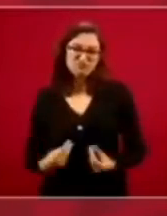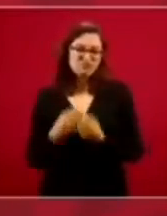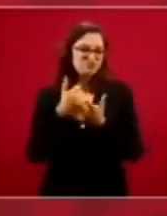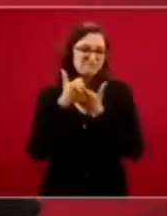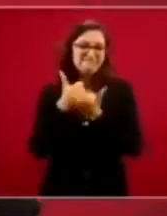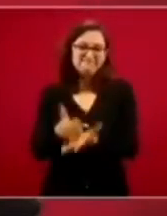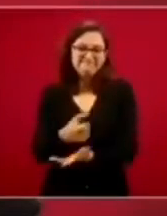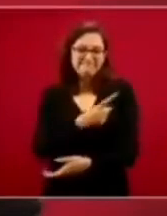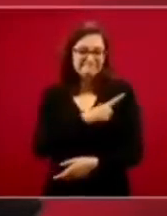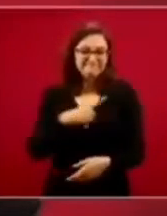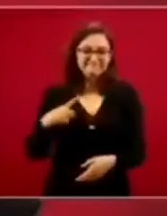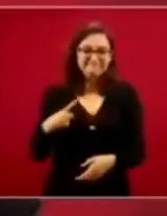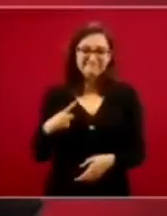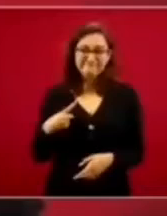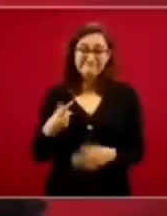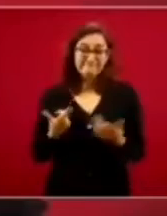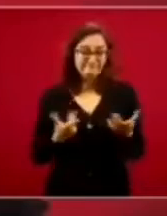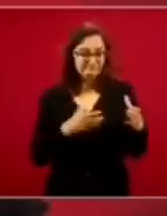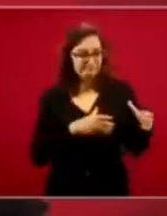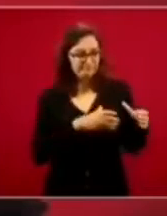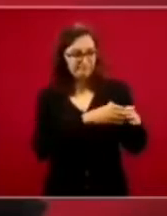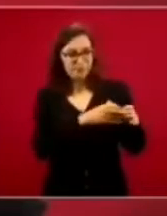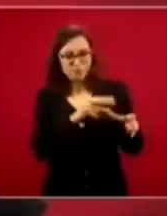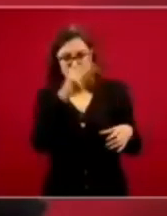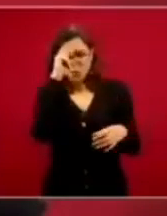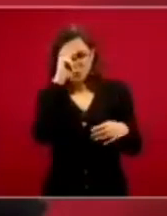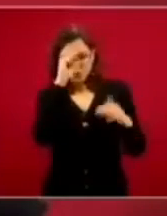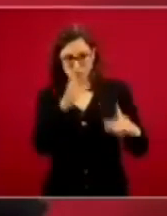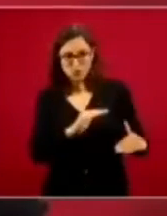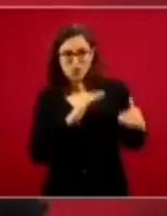los intelectuales,